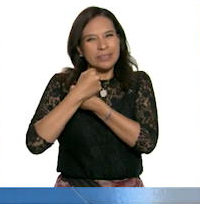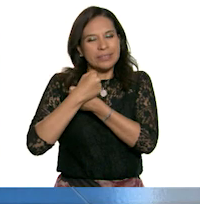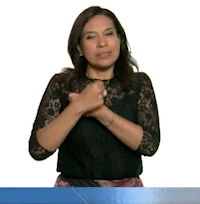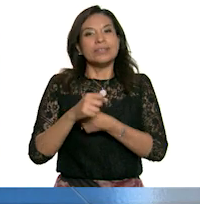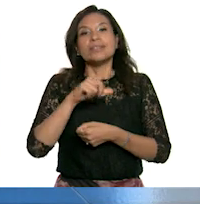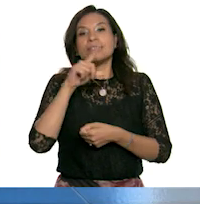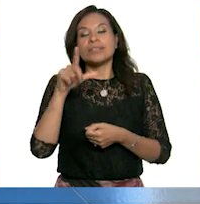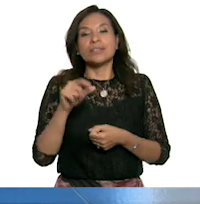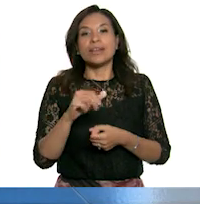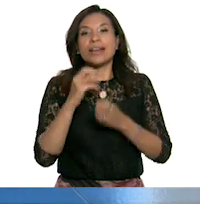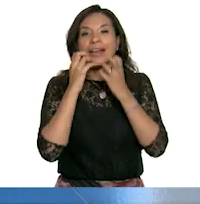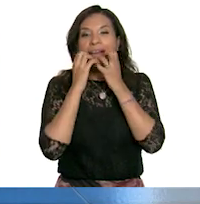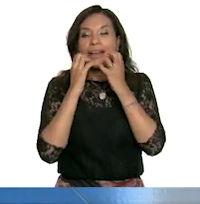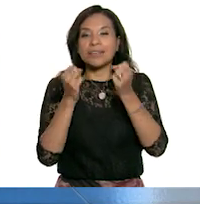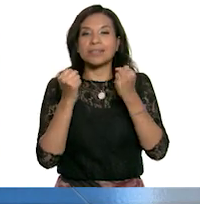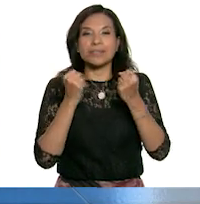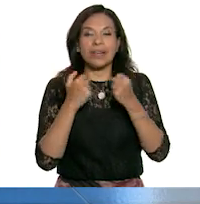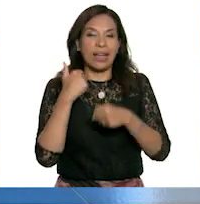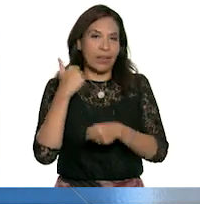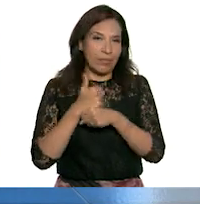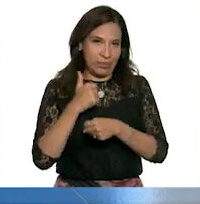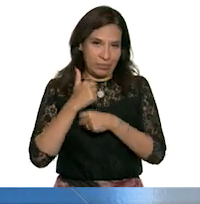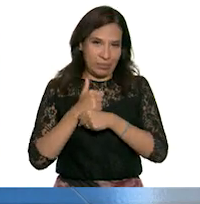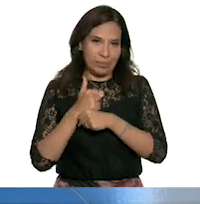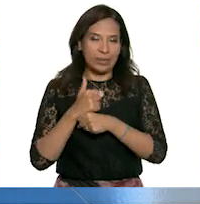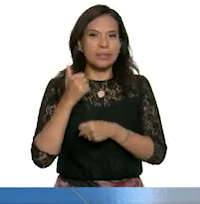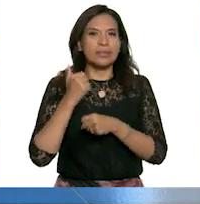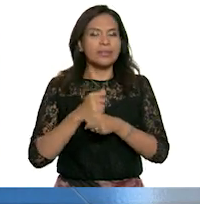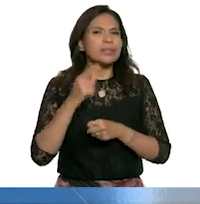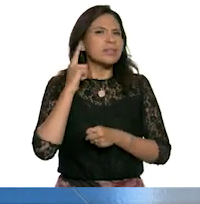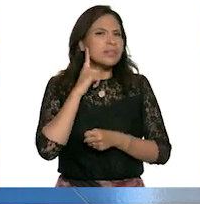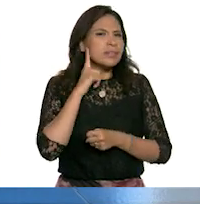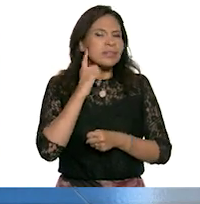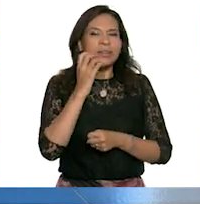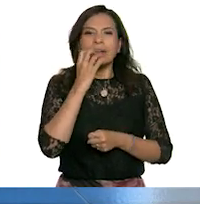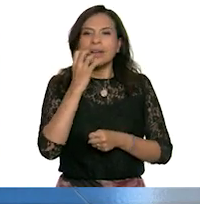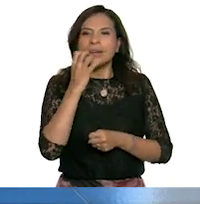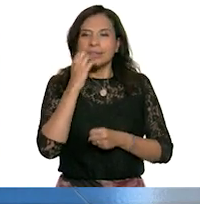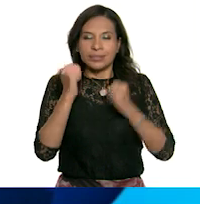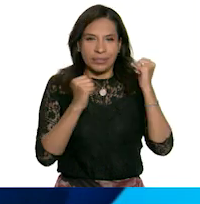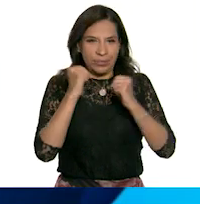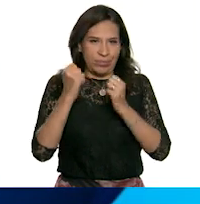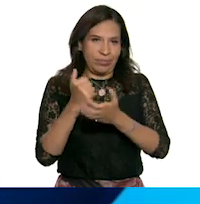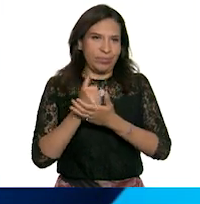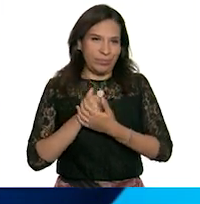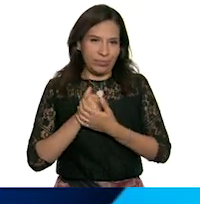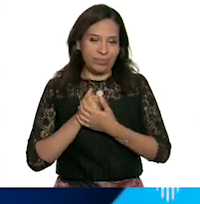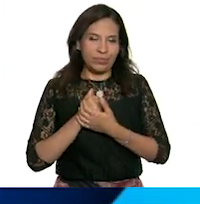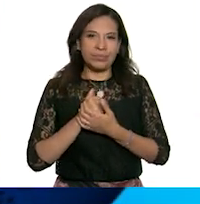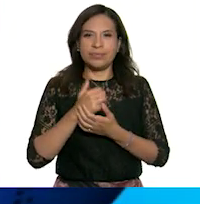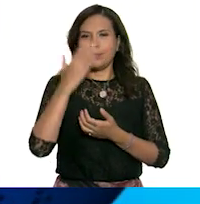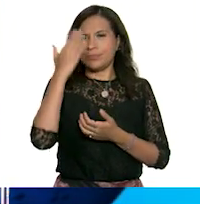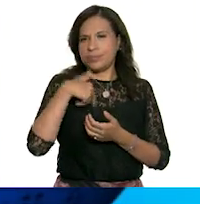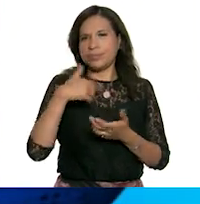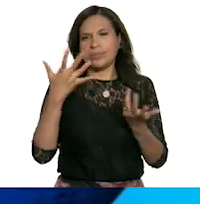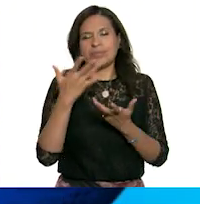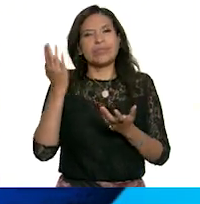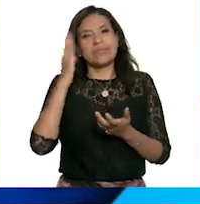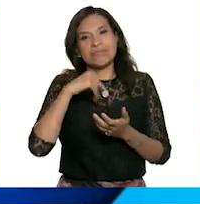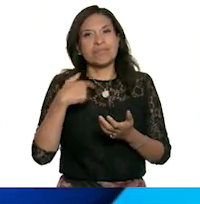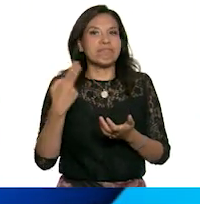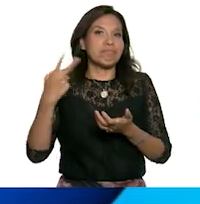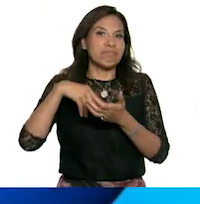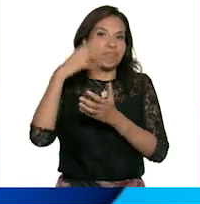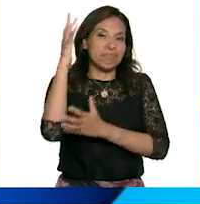pude y luego le grité muy muy fuerte a mi abuela. abuela escuchó mis gritos y corrió a ayudarme. Sé que hice mal en subirme al